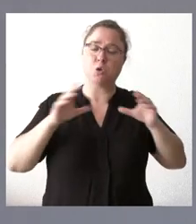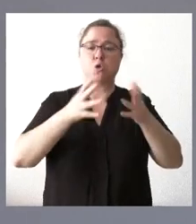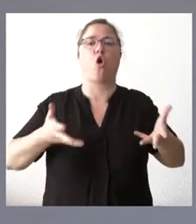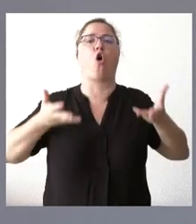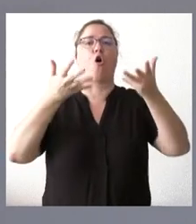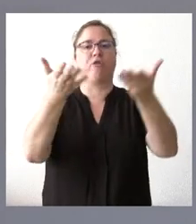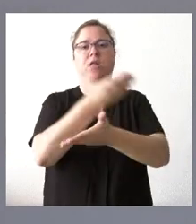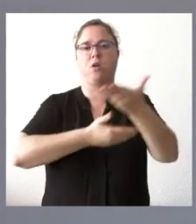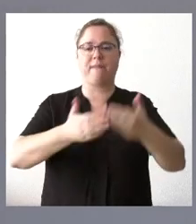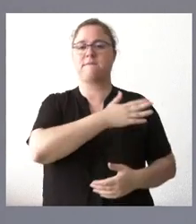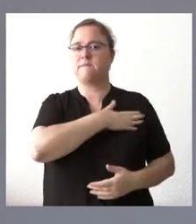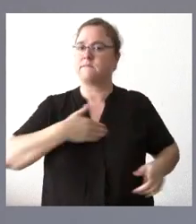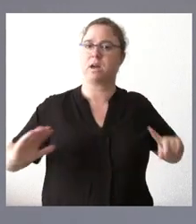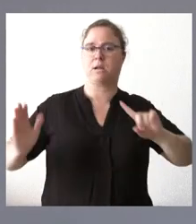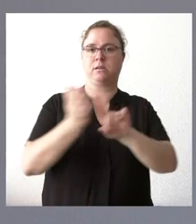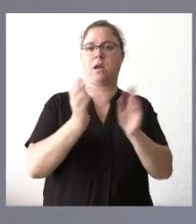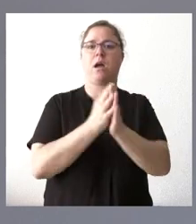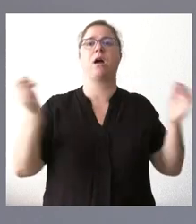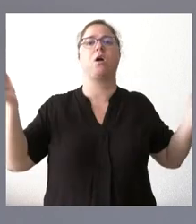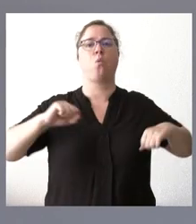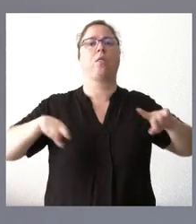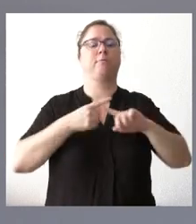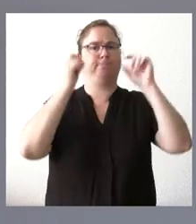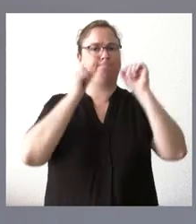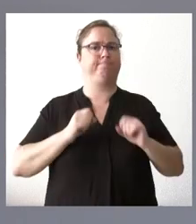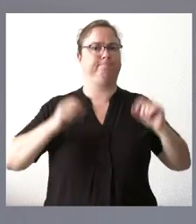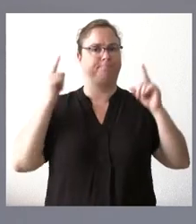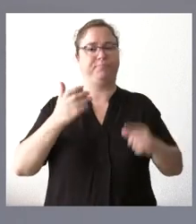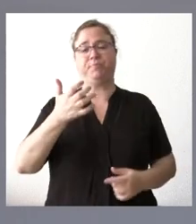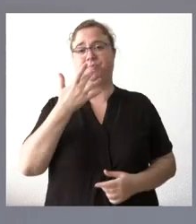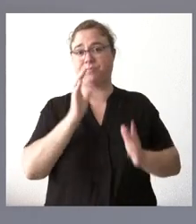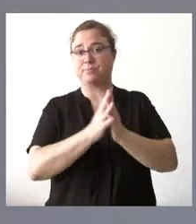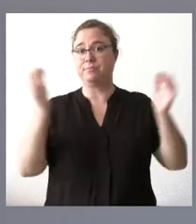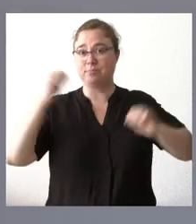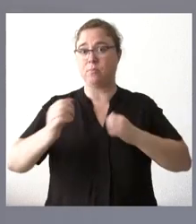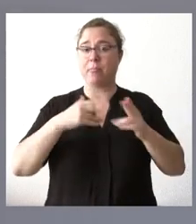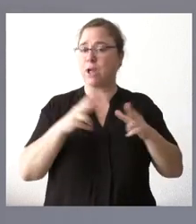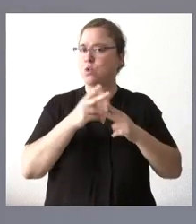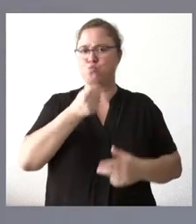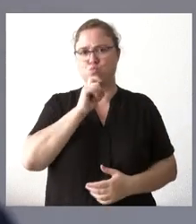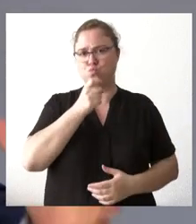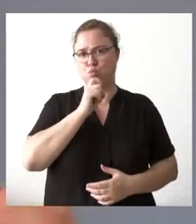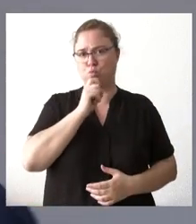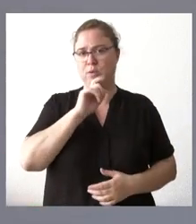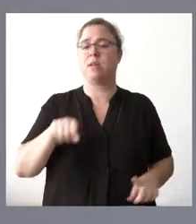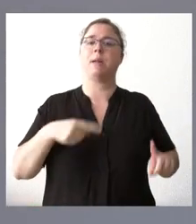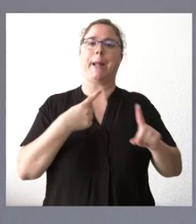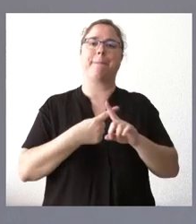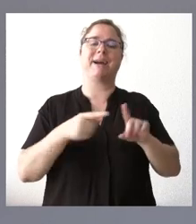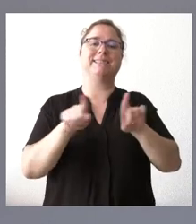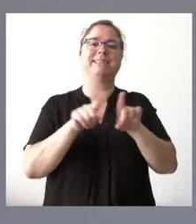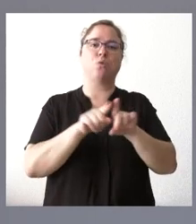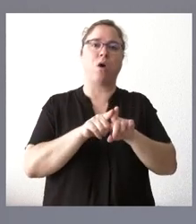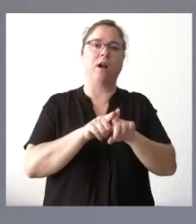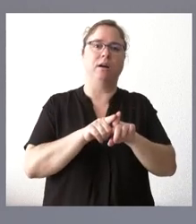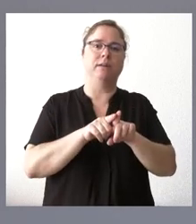con voluntad de alcanzar acuerdo siendo consciente como es que cualquier acuerdo del diálogo social siempre es muy difícil que acercar posiciones no es algo